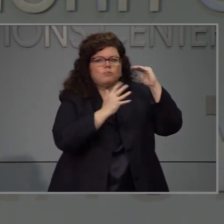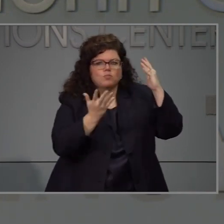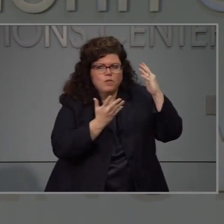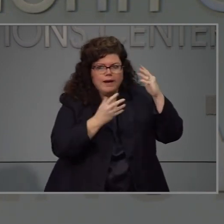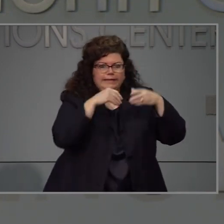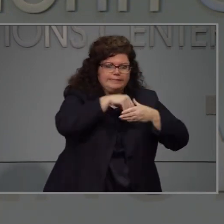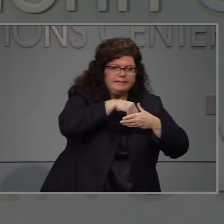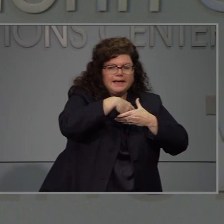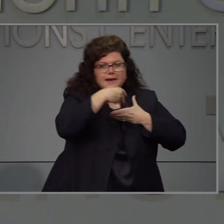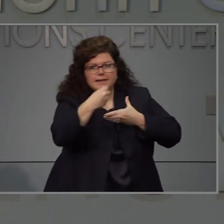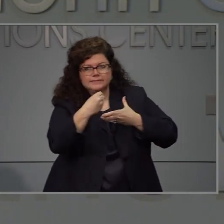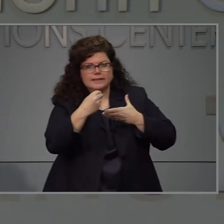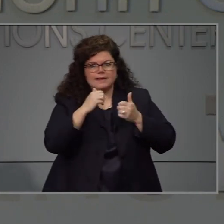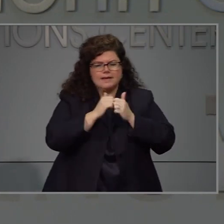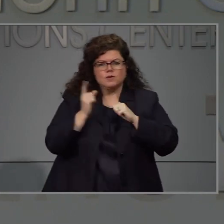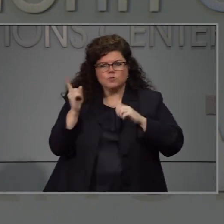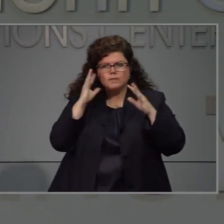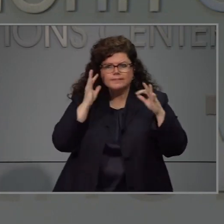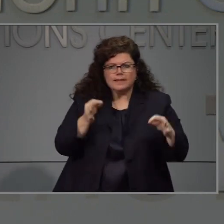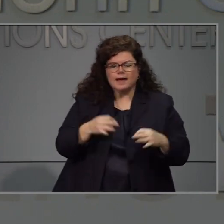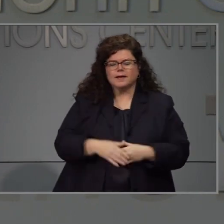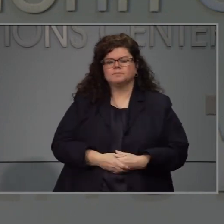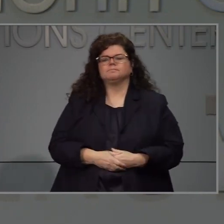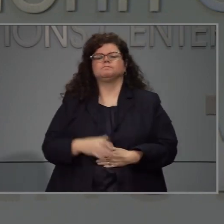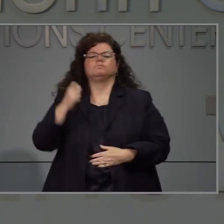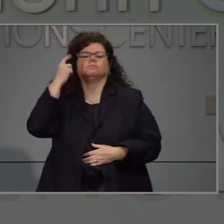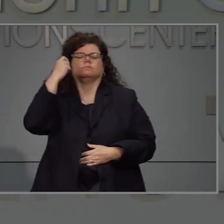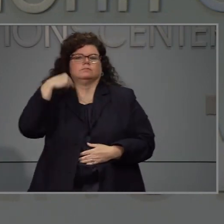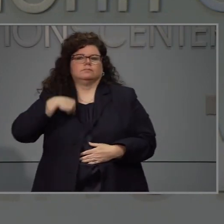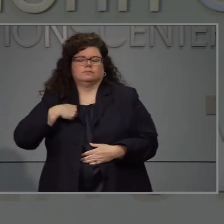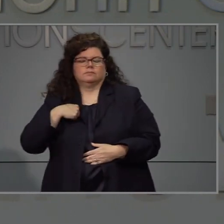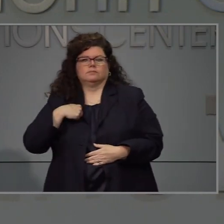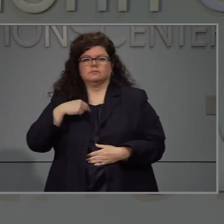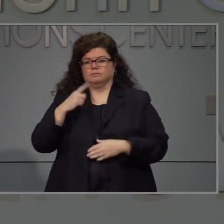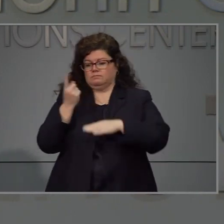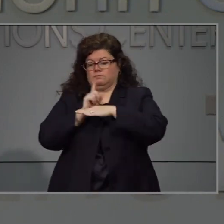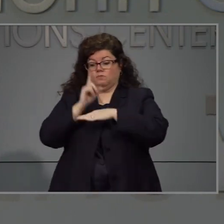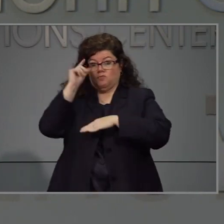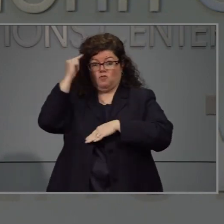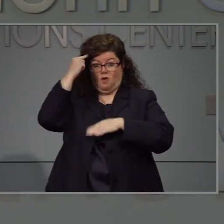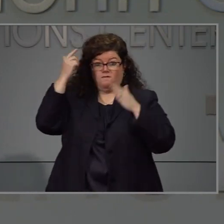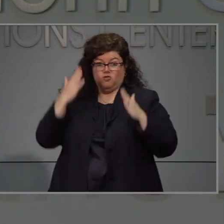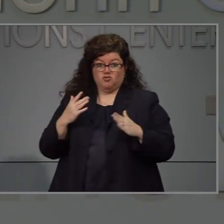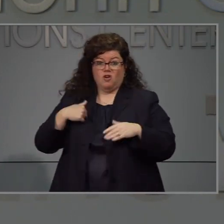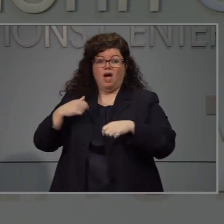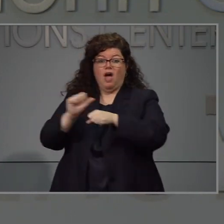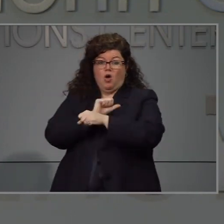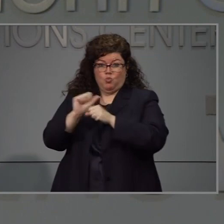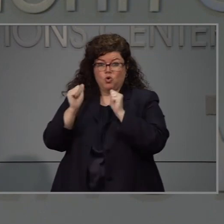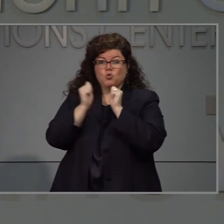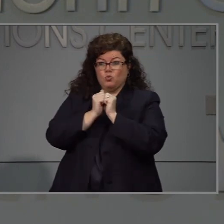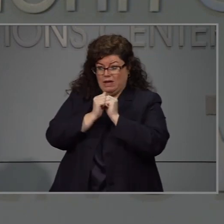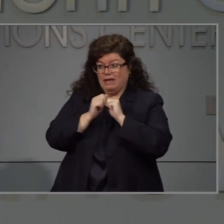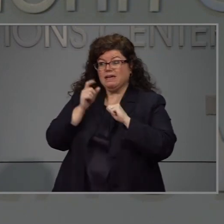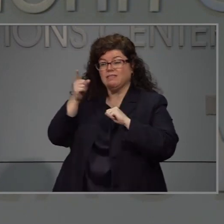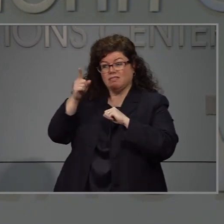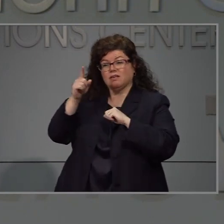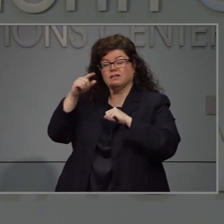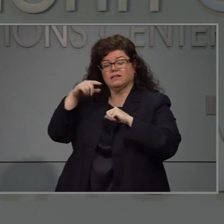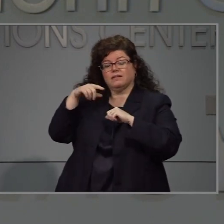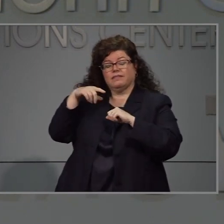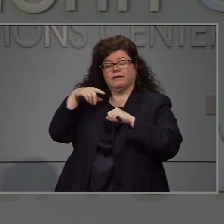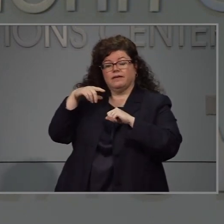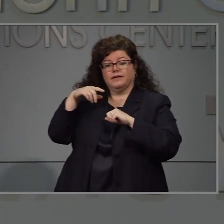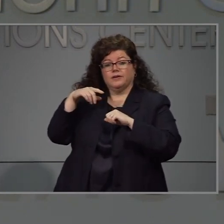una serie de restaurantes individualmente acerca de cómo operan. Te puedo decir que. Existe un gran deseo de